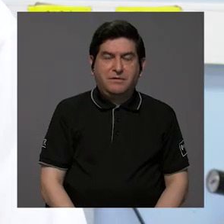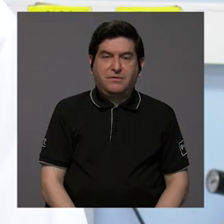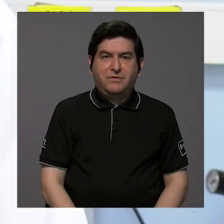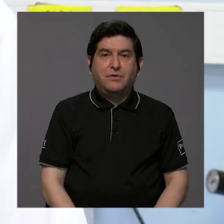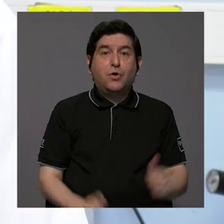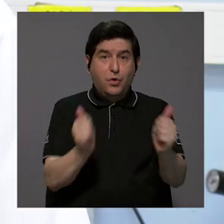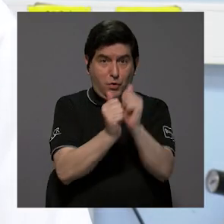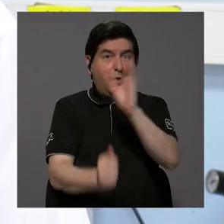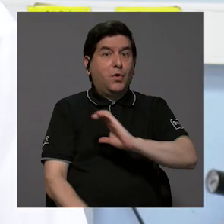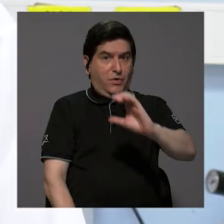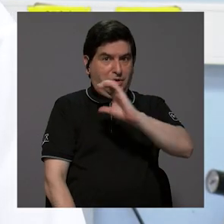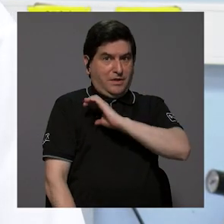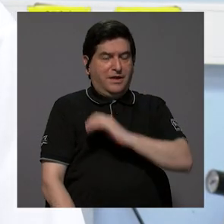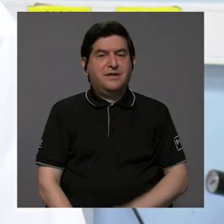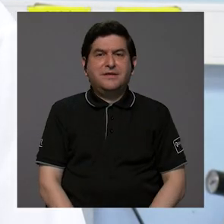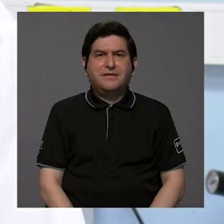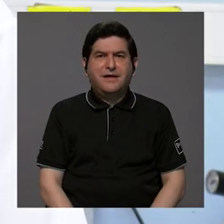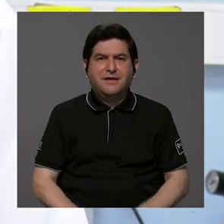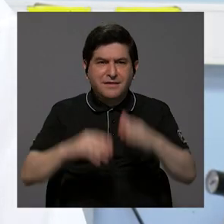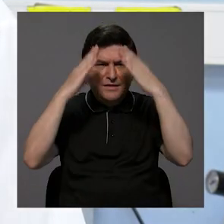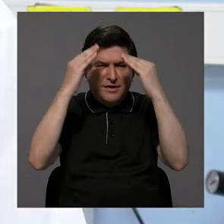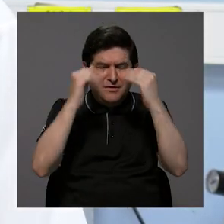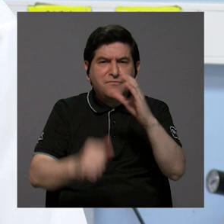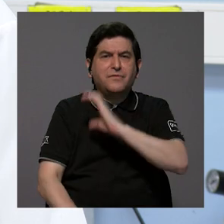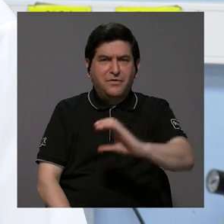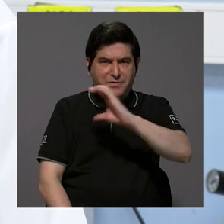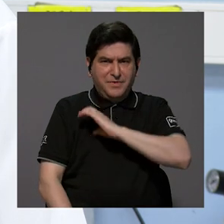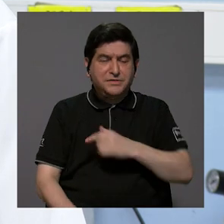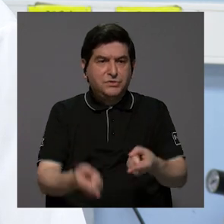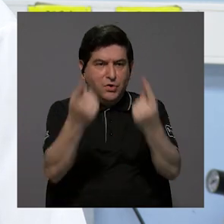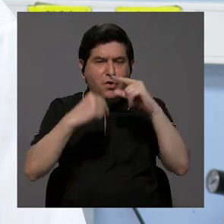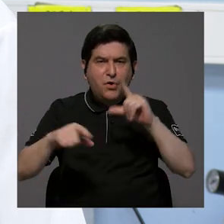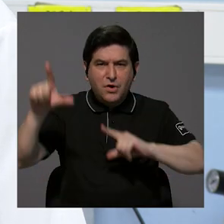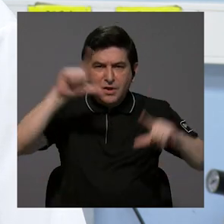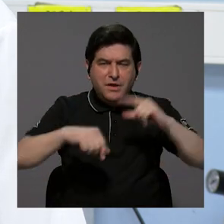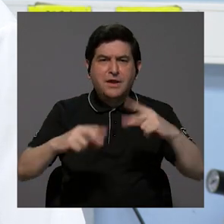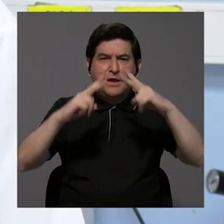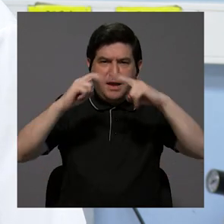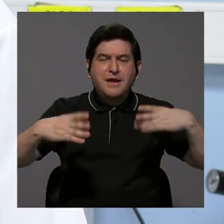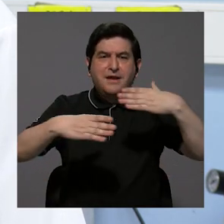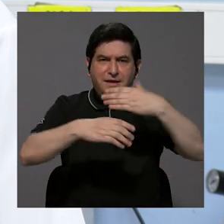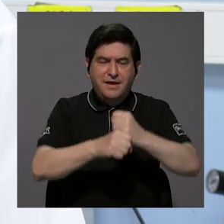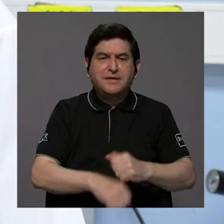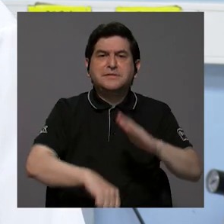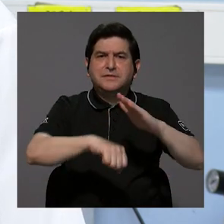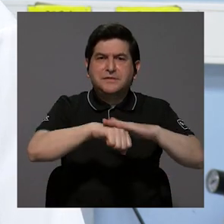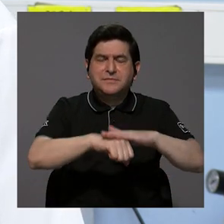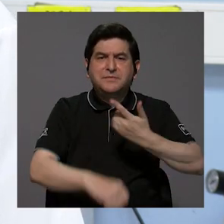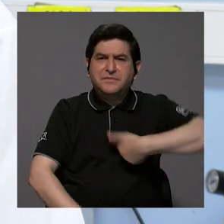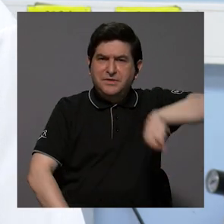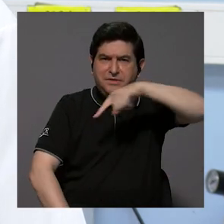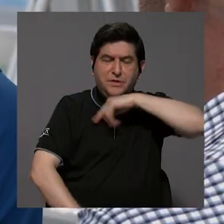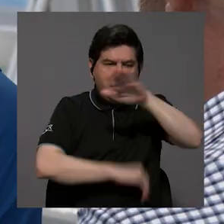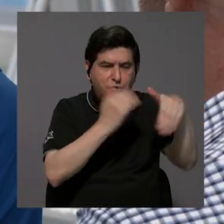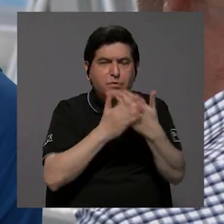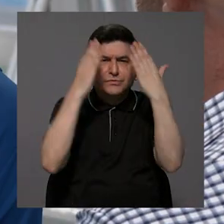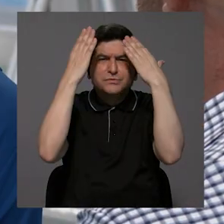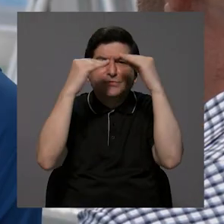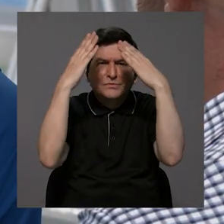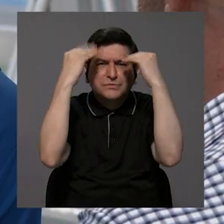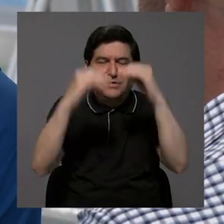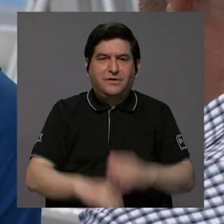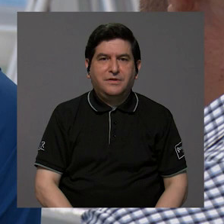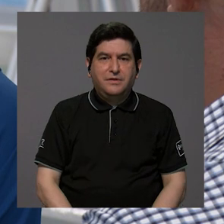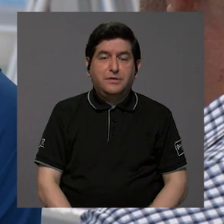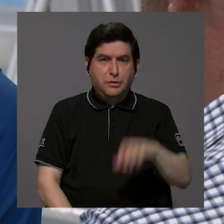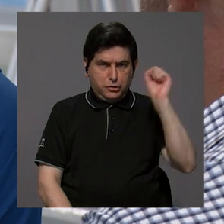de calidad, obtener datos de calidad y luego venir al laboratorio y hacer los análisis que nos van a permitir obtener todo ese tipo de datos. Por supuesto,